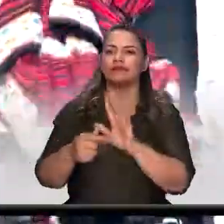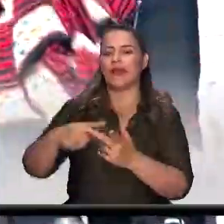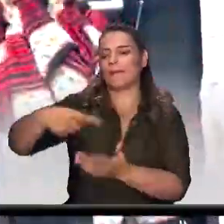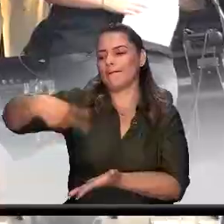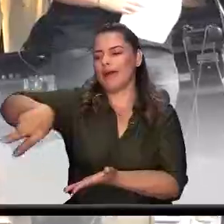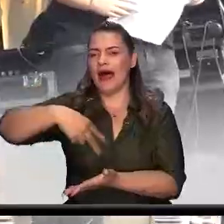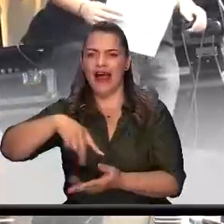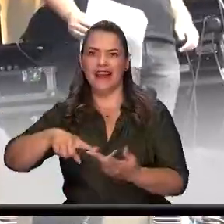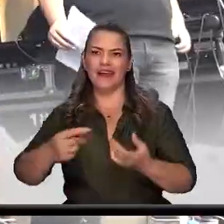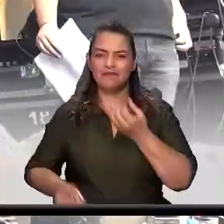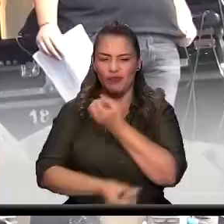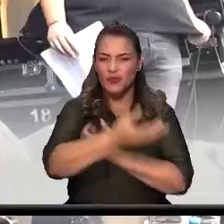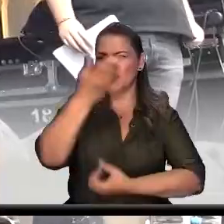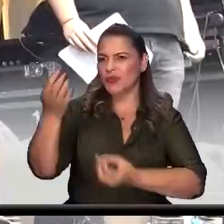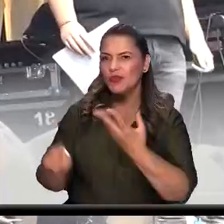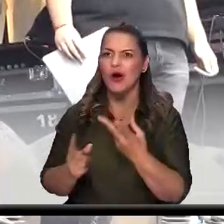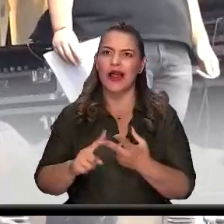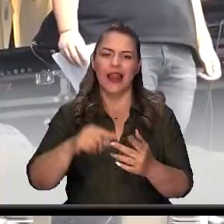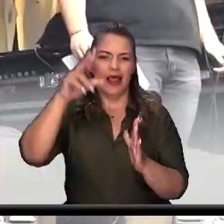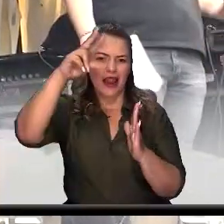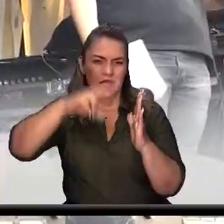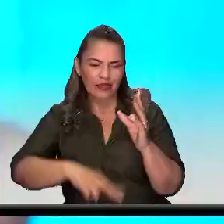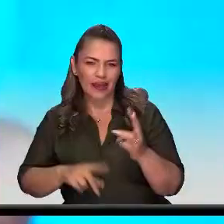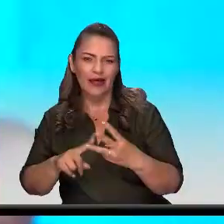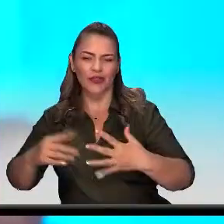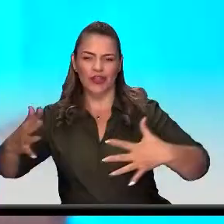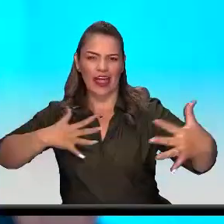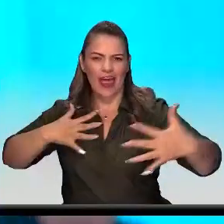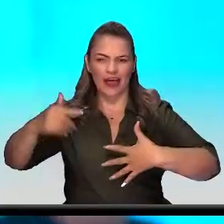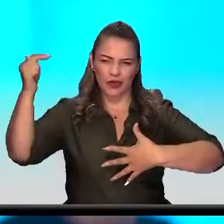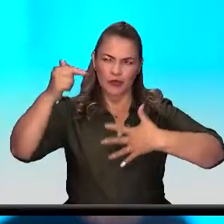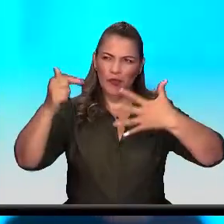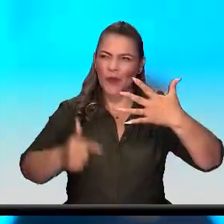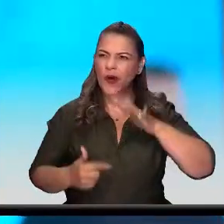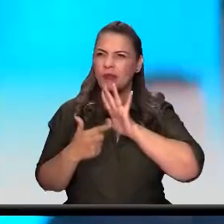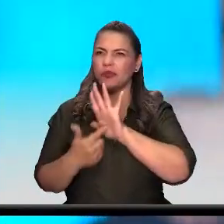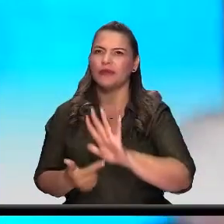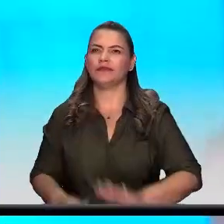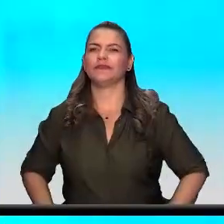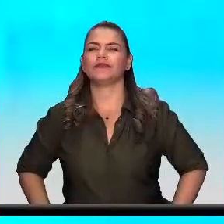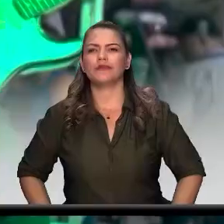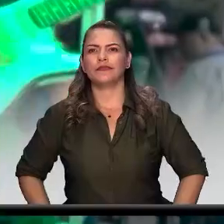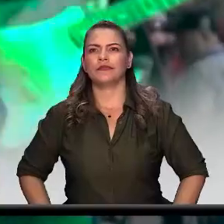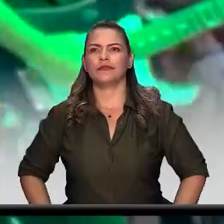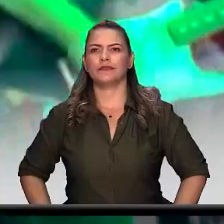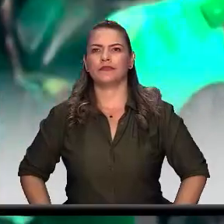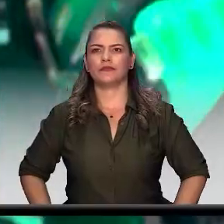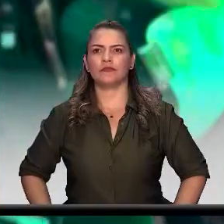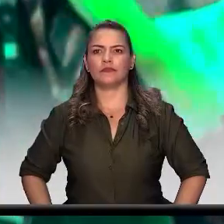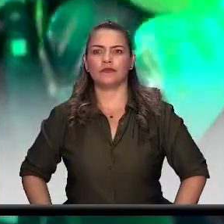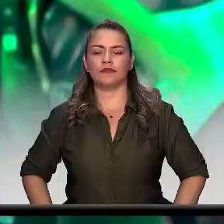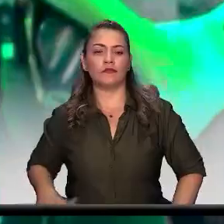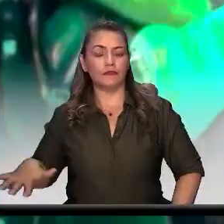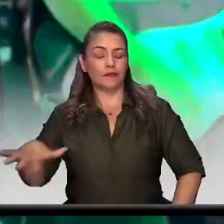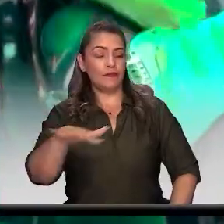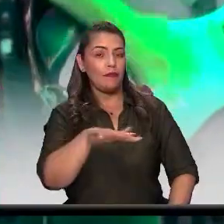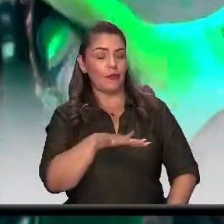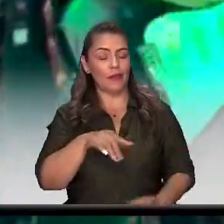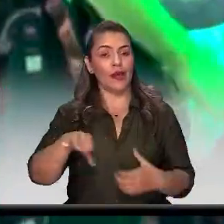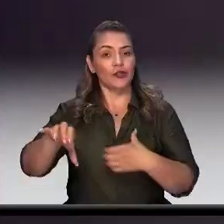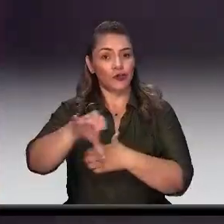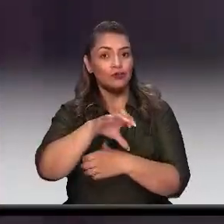circo, literatura, teatro y otras manifestaciones artísticas. Un hito para la ciudad donde los artistas